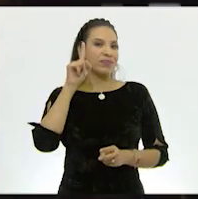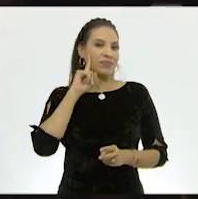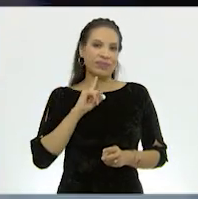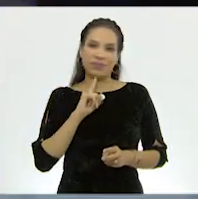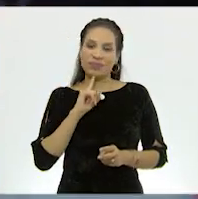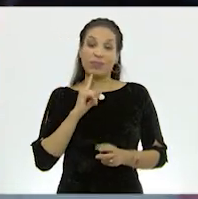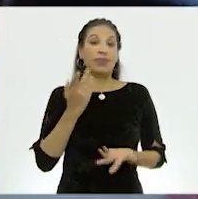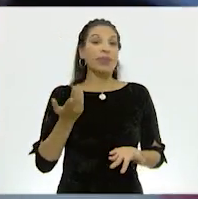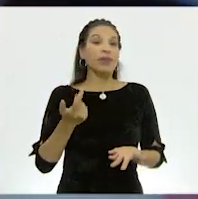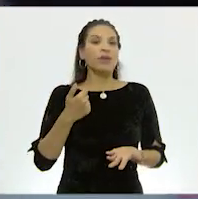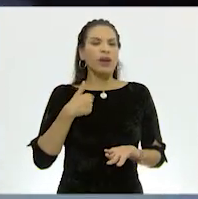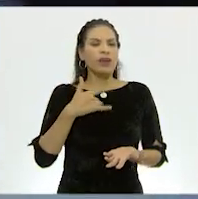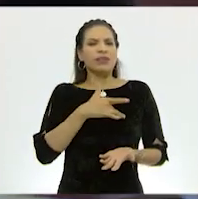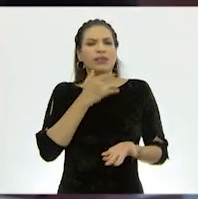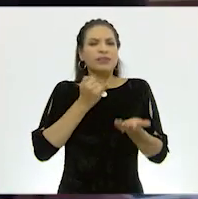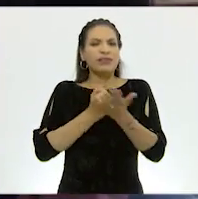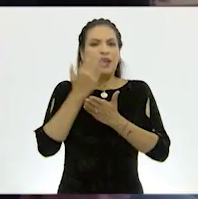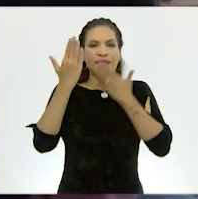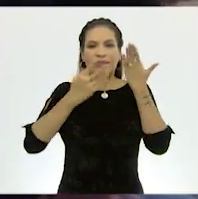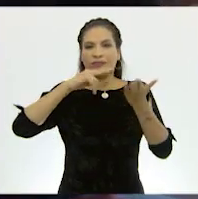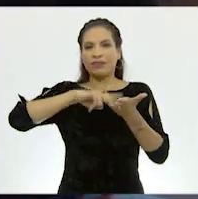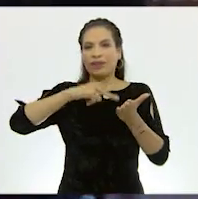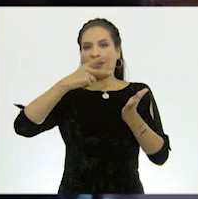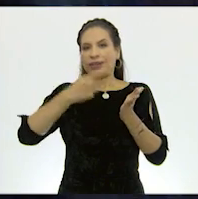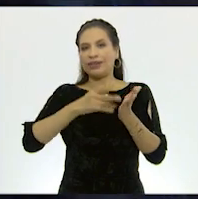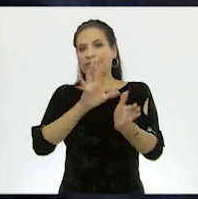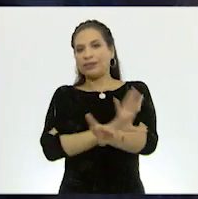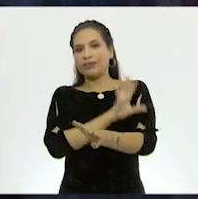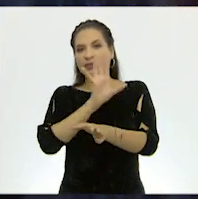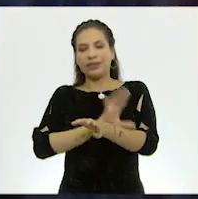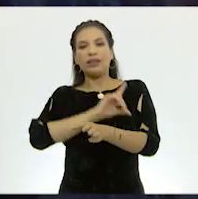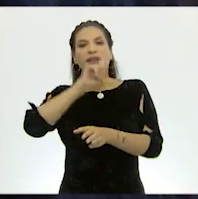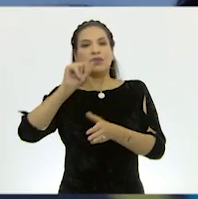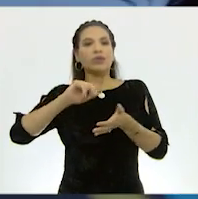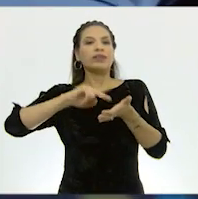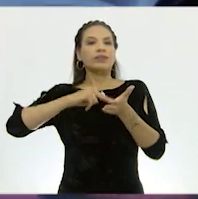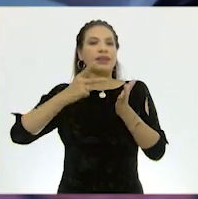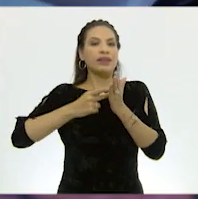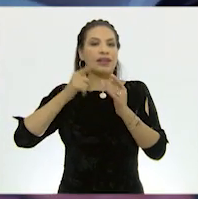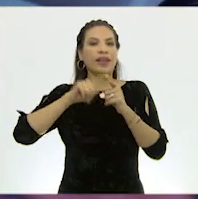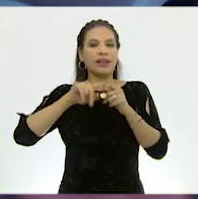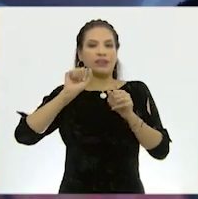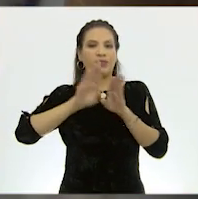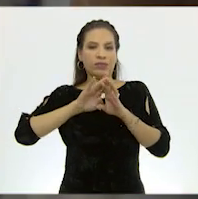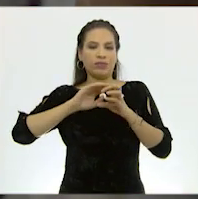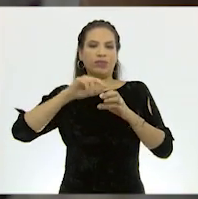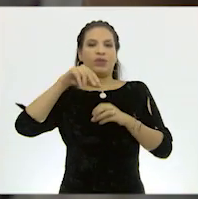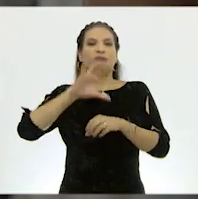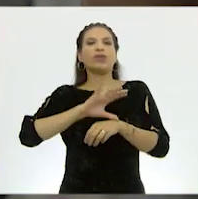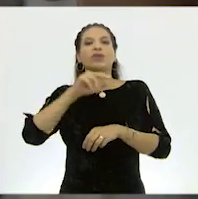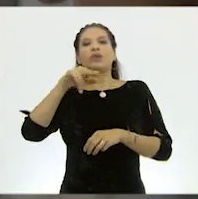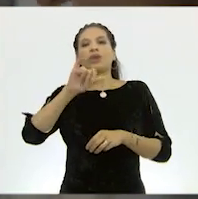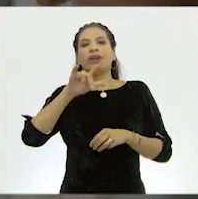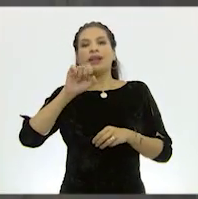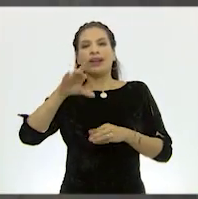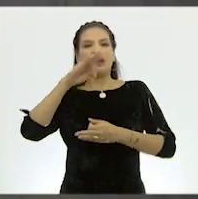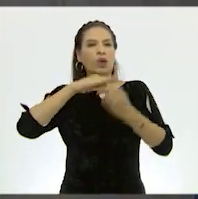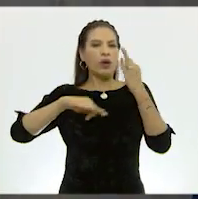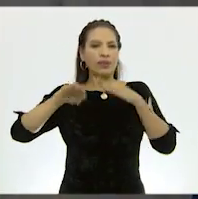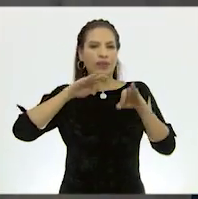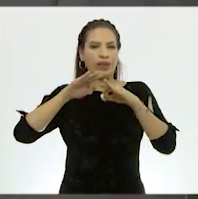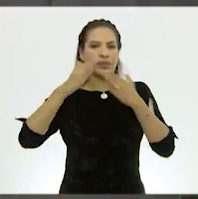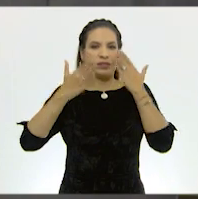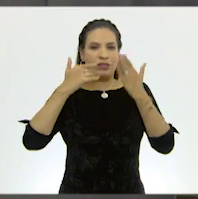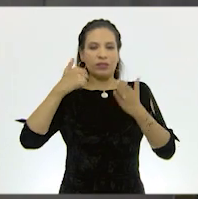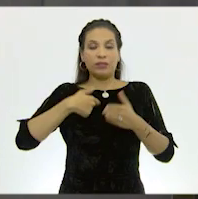Así que decidí estudiar Ingeniería en Energía y después Ingeniería Nuclear Todo ese trabajo y estudio me